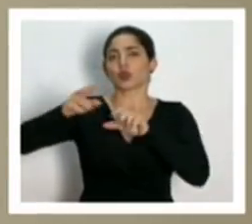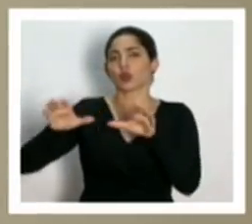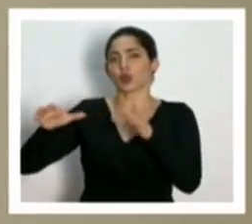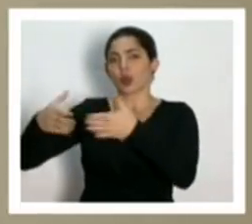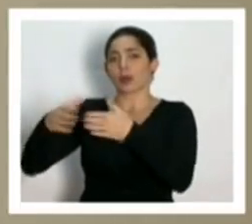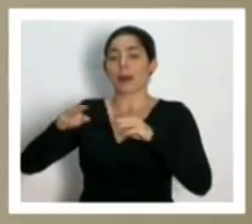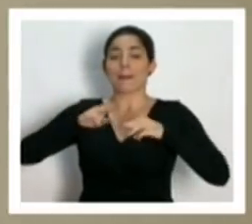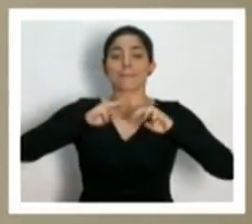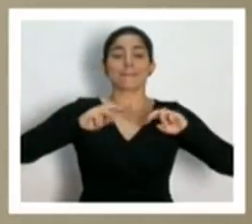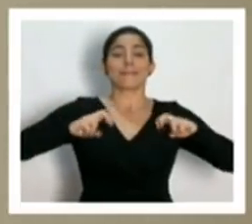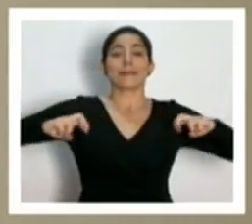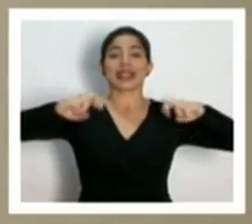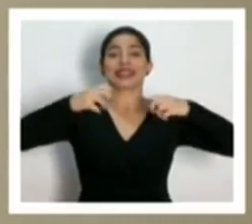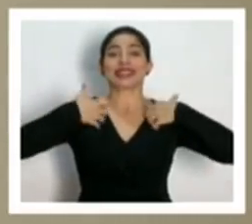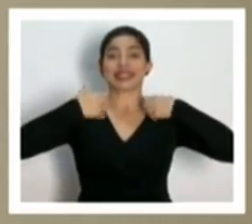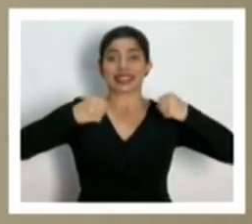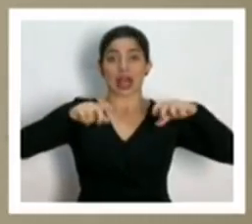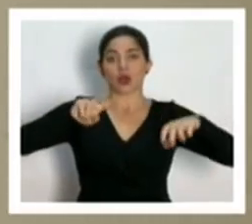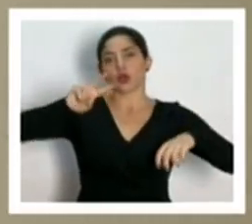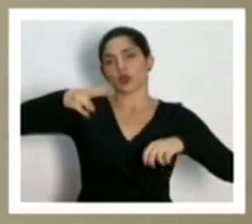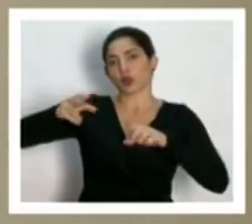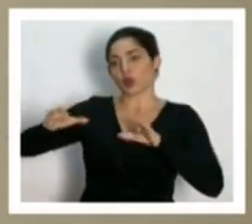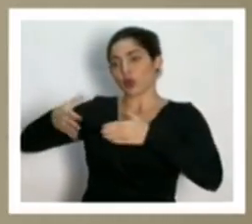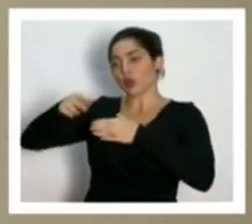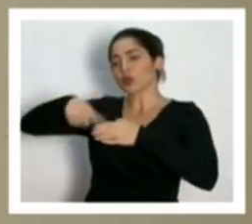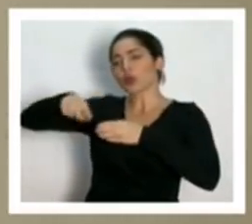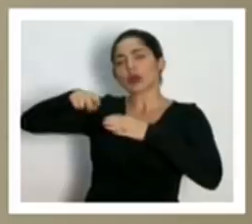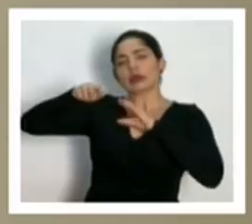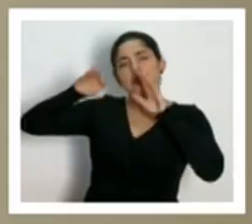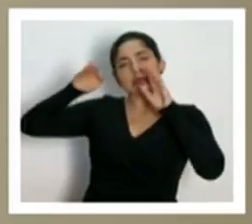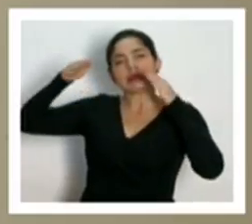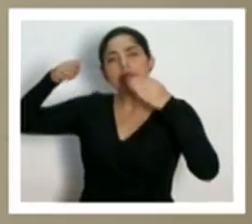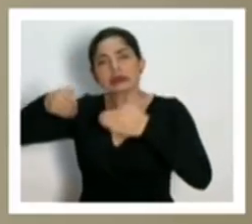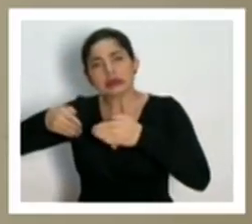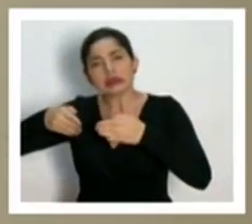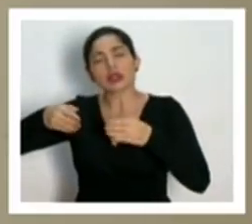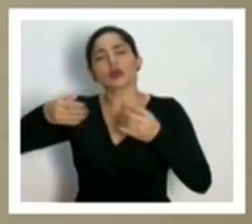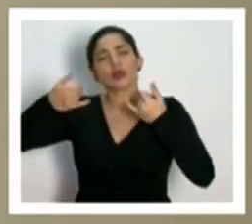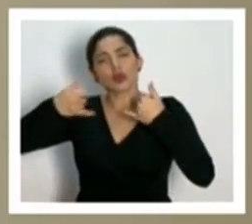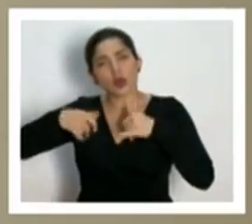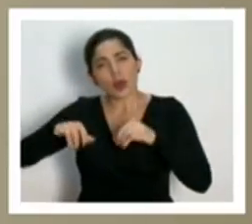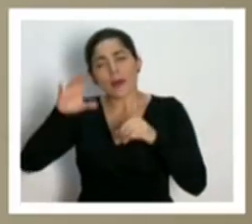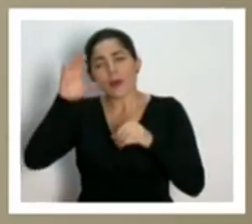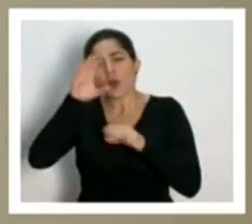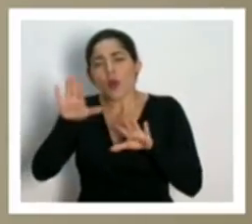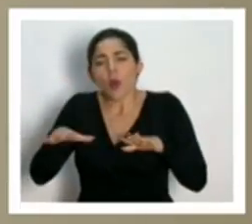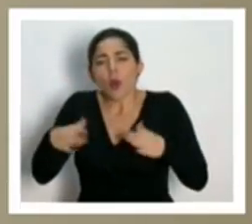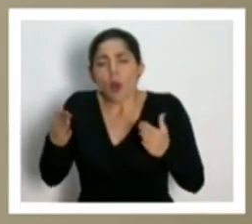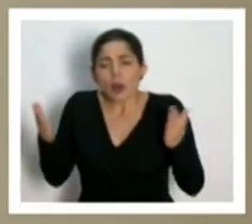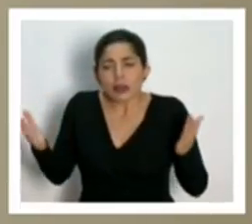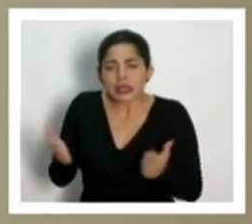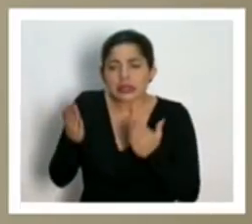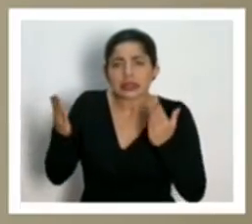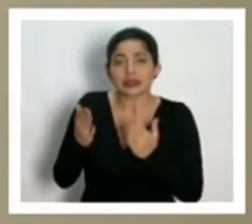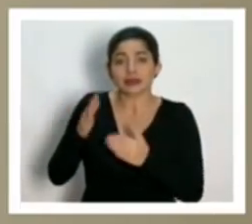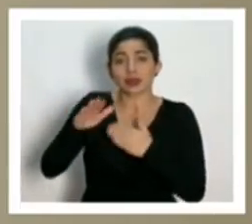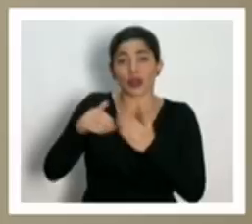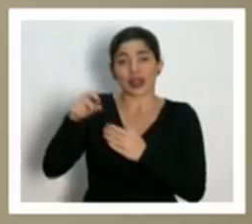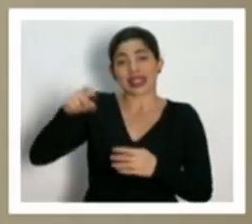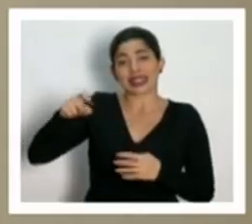mesa de salud que se va a dedicar exclusivamente a todavía potenciar más todas las necesidades